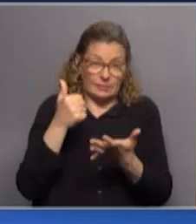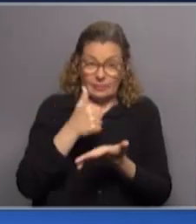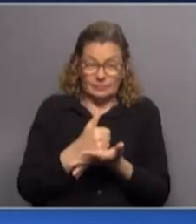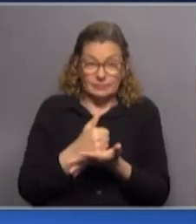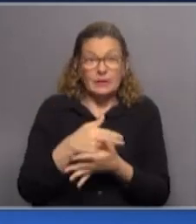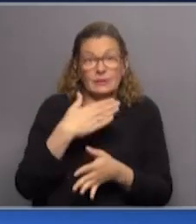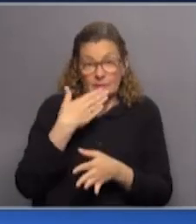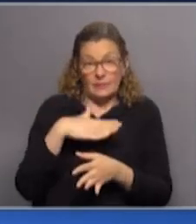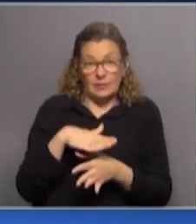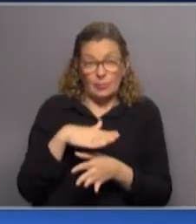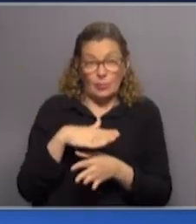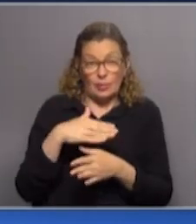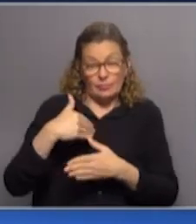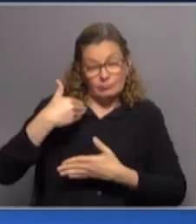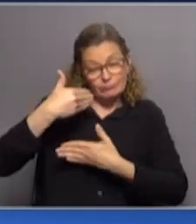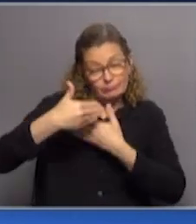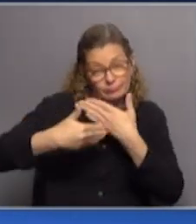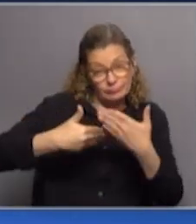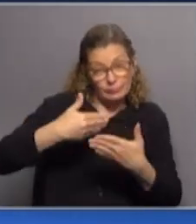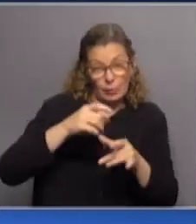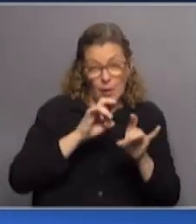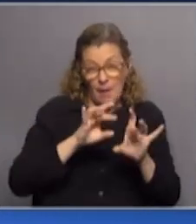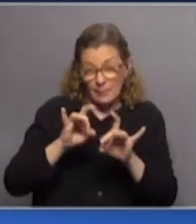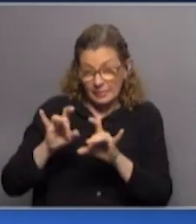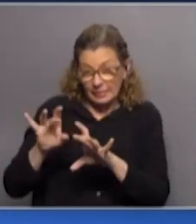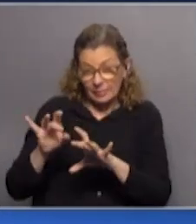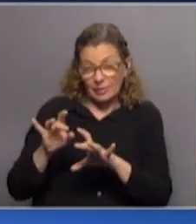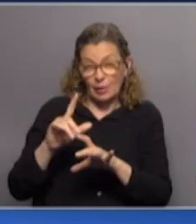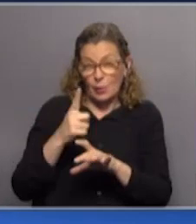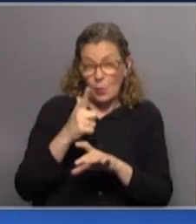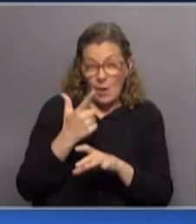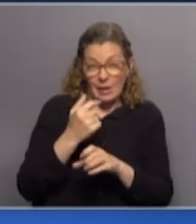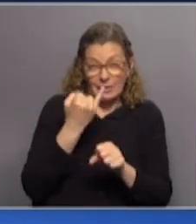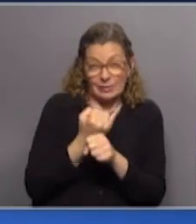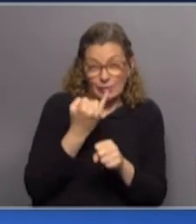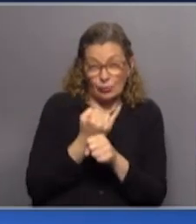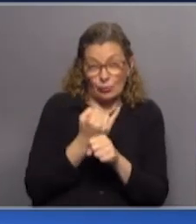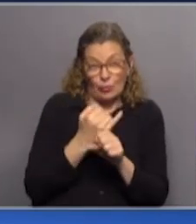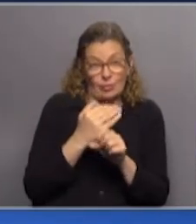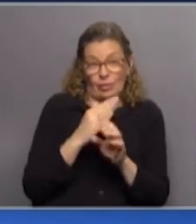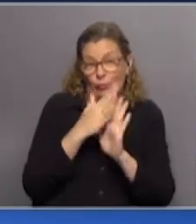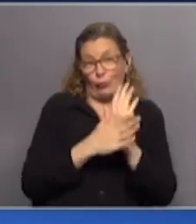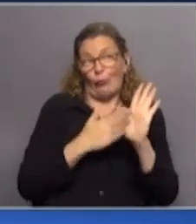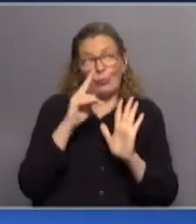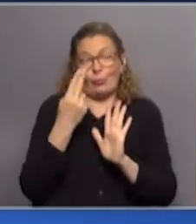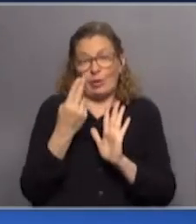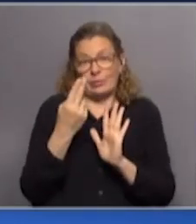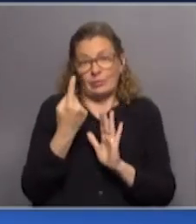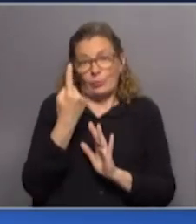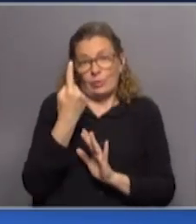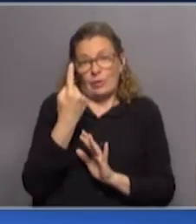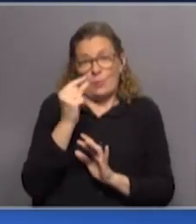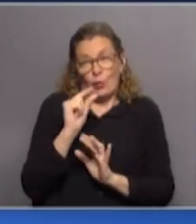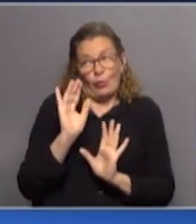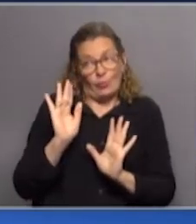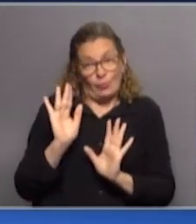entendemos que transitando todavía una pandemia no hay institución en el país y si la hay quizás sean